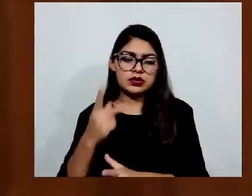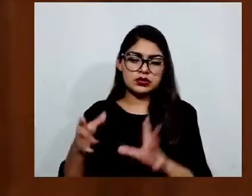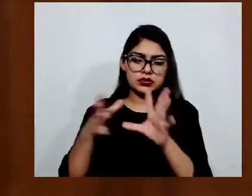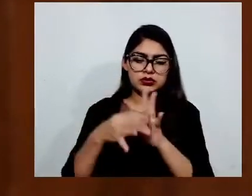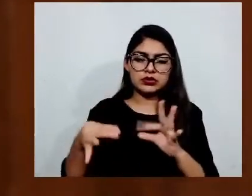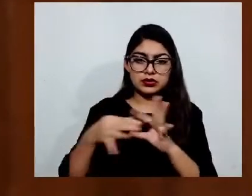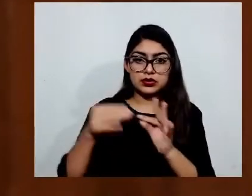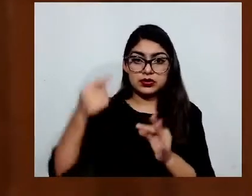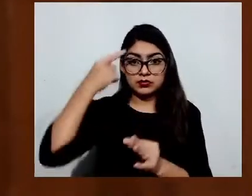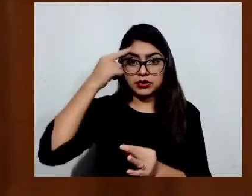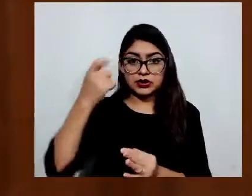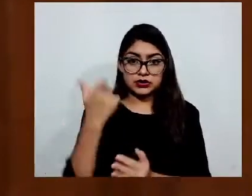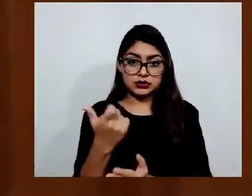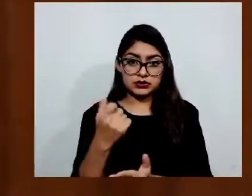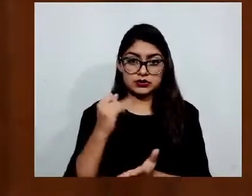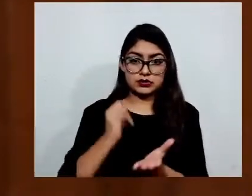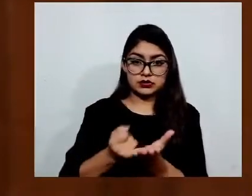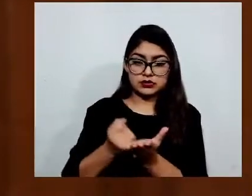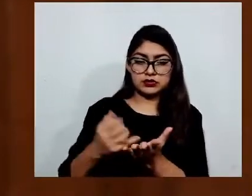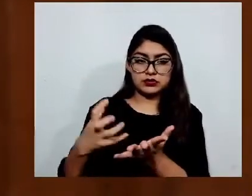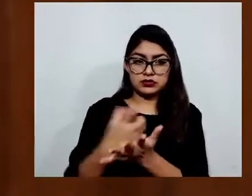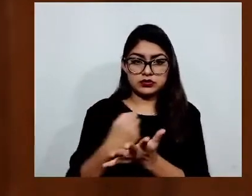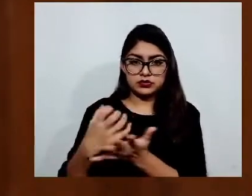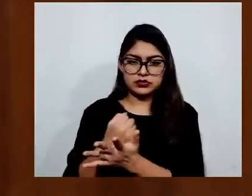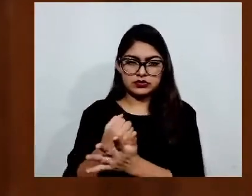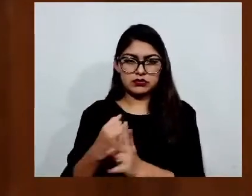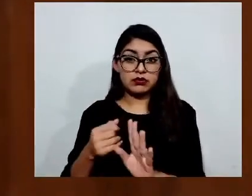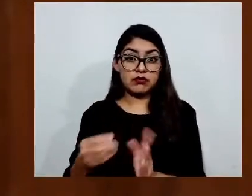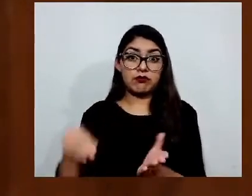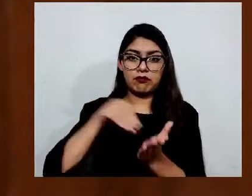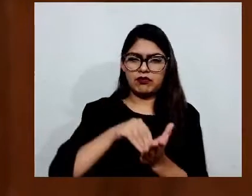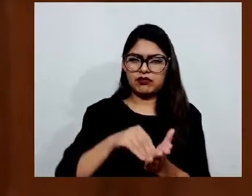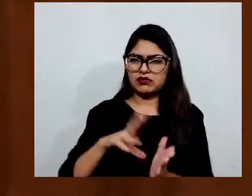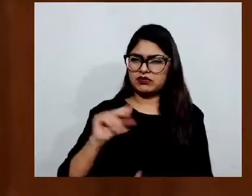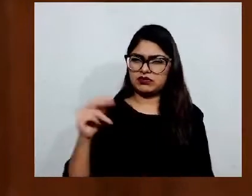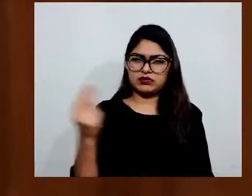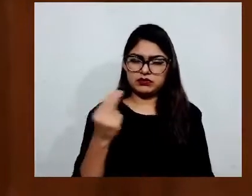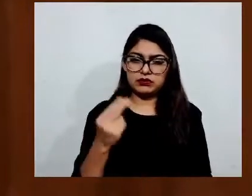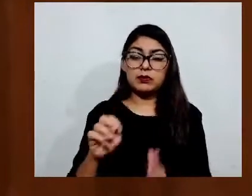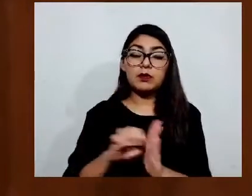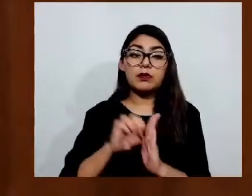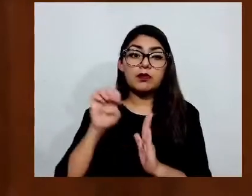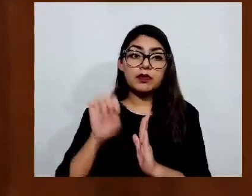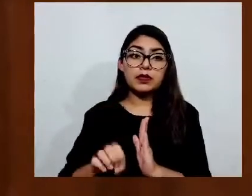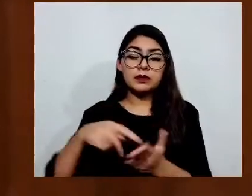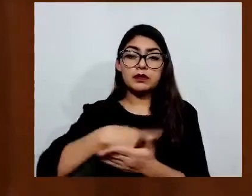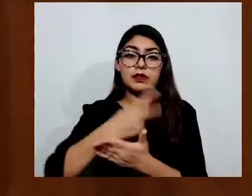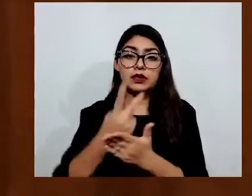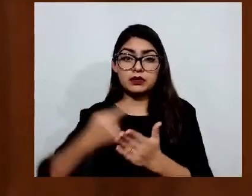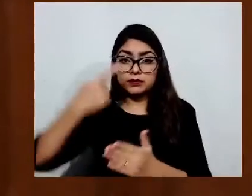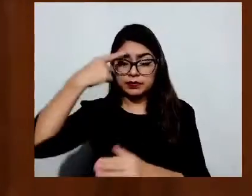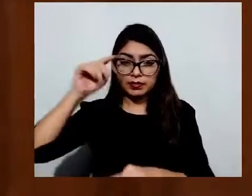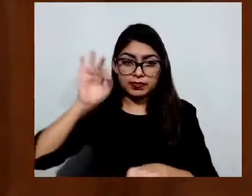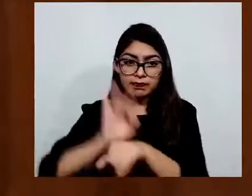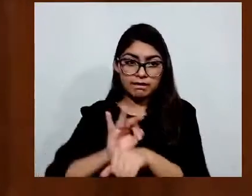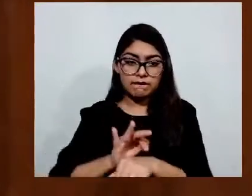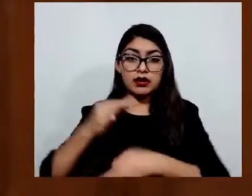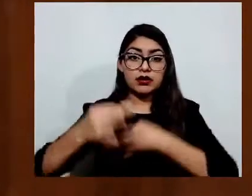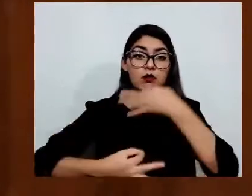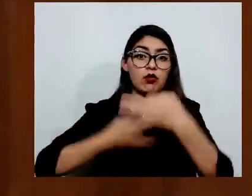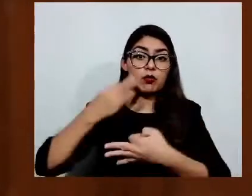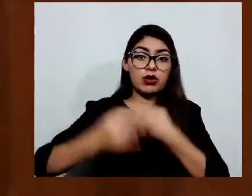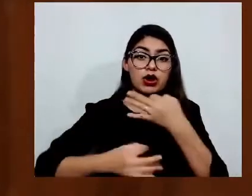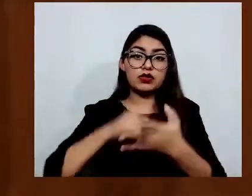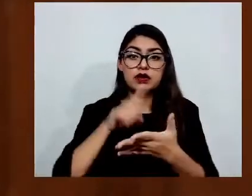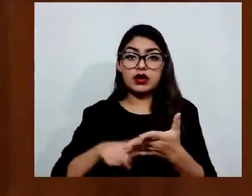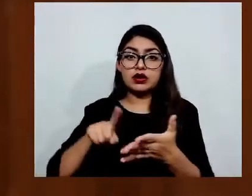ciudadanos, como puede ser el uso de programas de beneficio, como propaganda electoral o la exigencia de requisitos